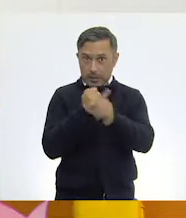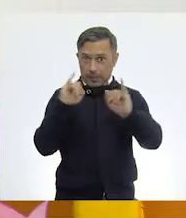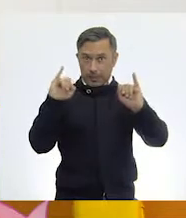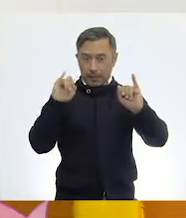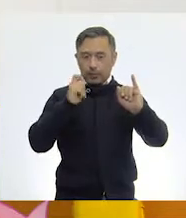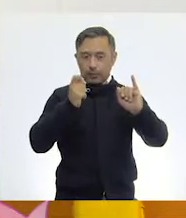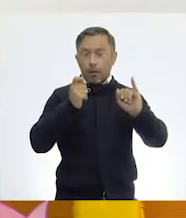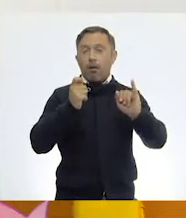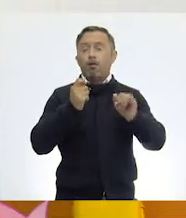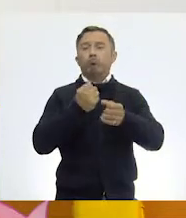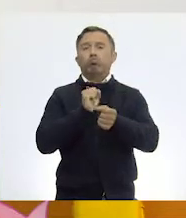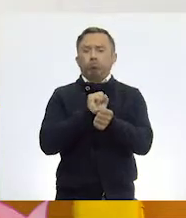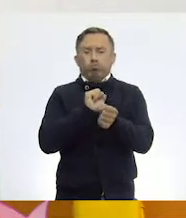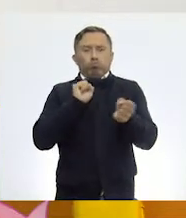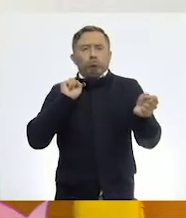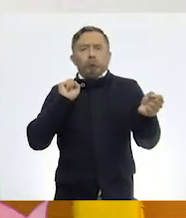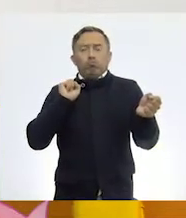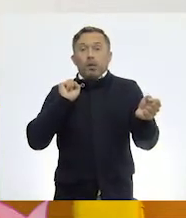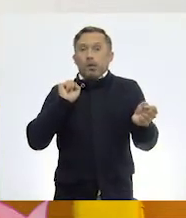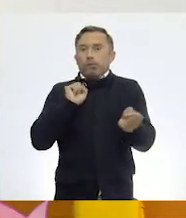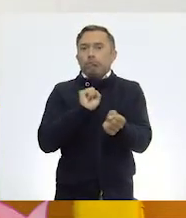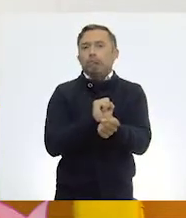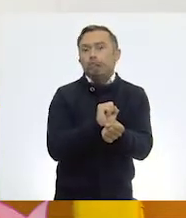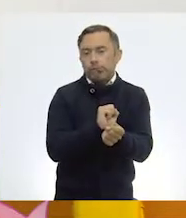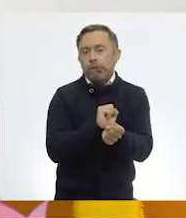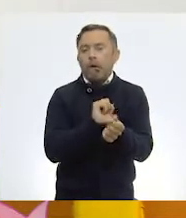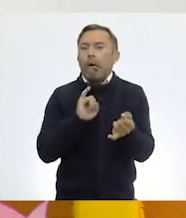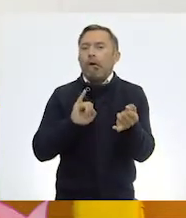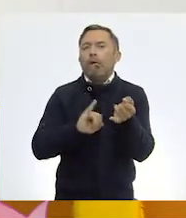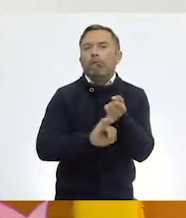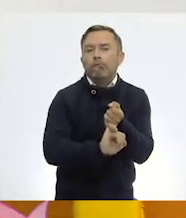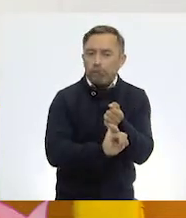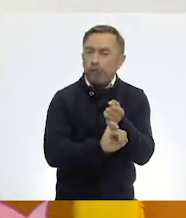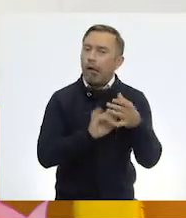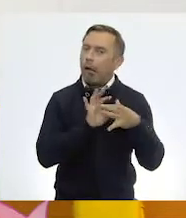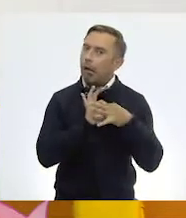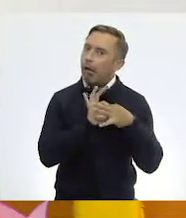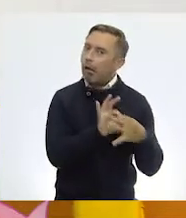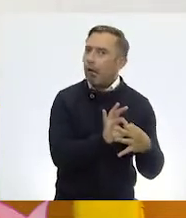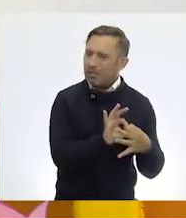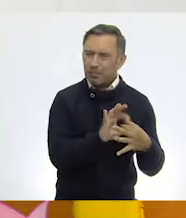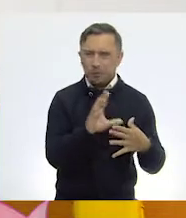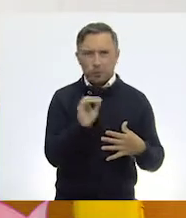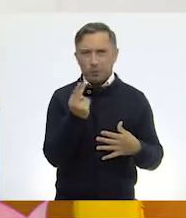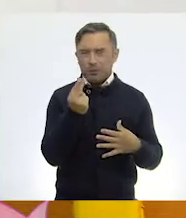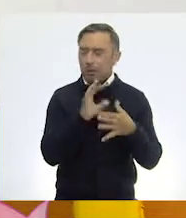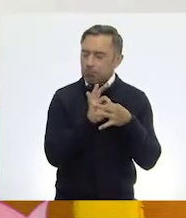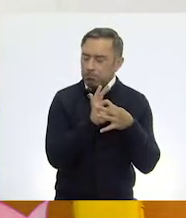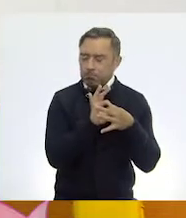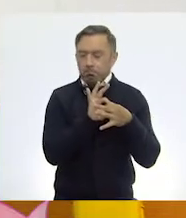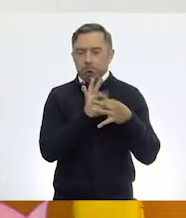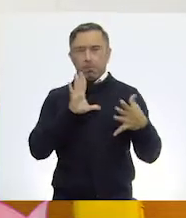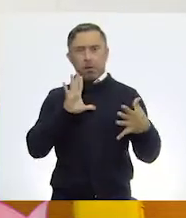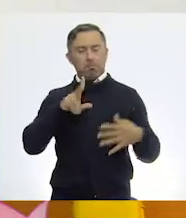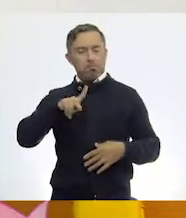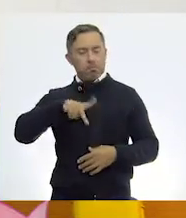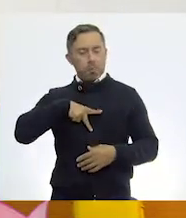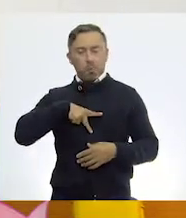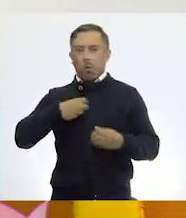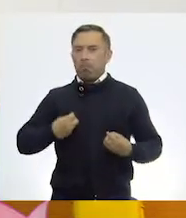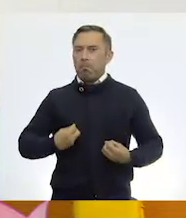ser humano para vivir. Independiente es que es libre, es que el animal busca su propio alimento,